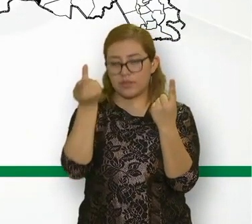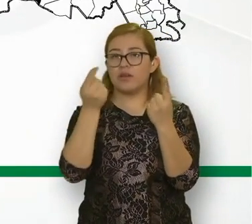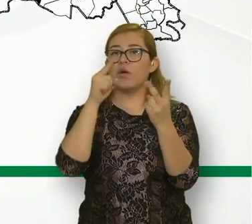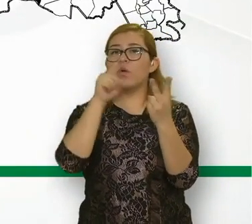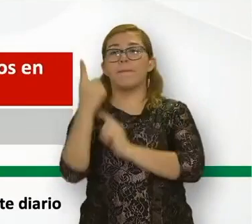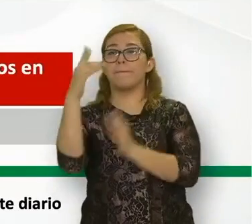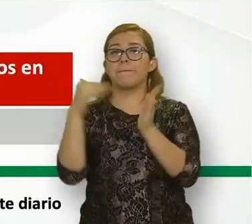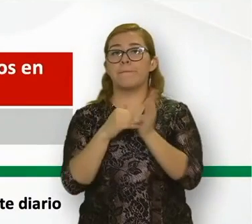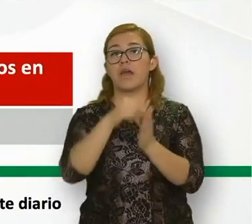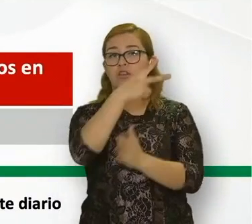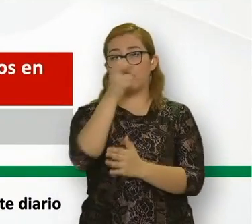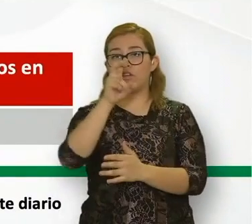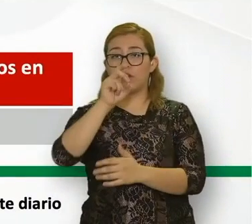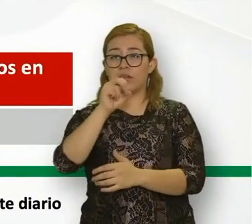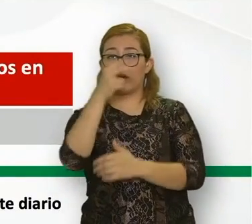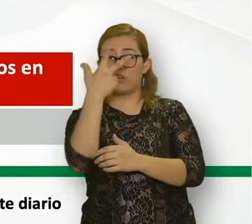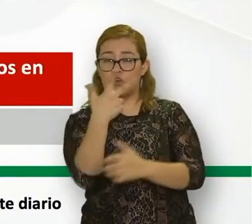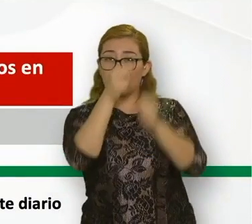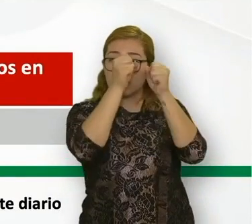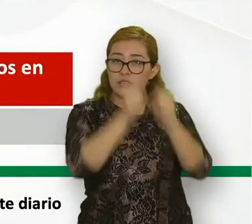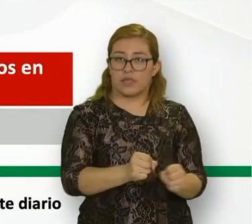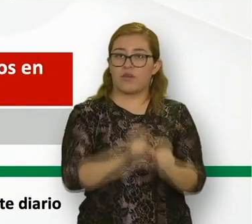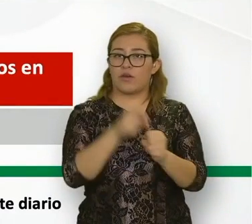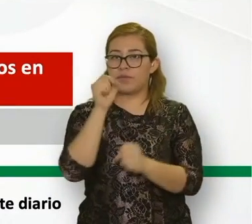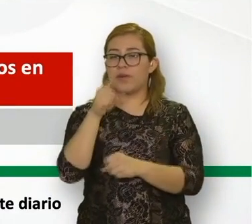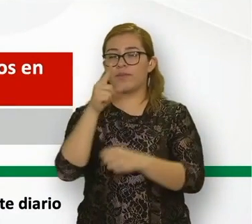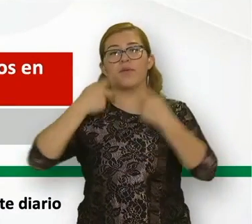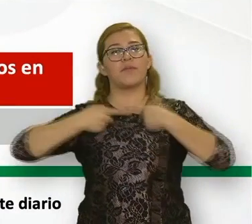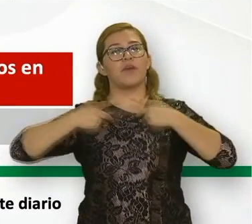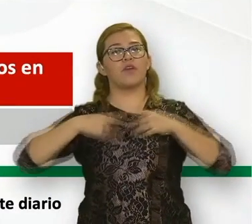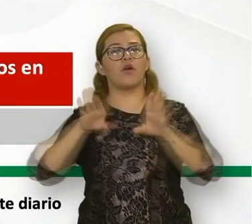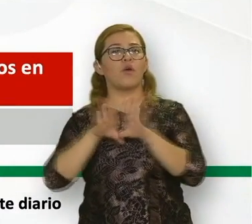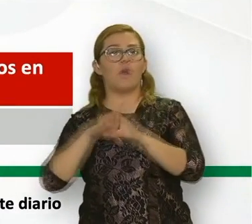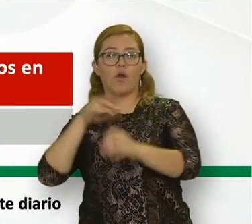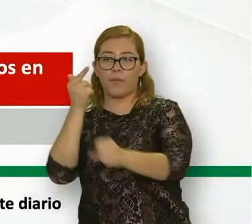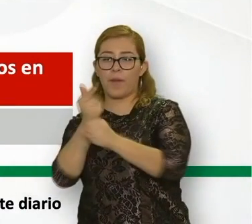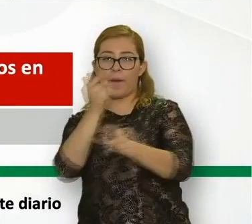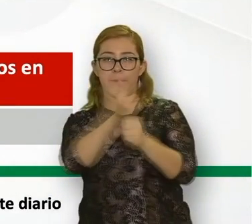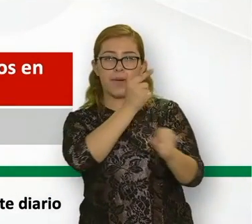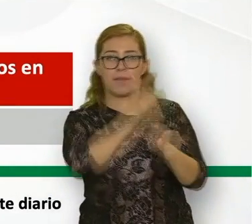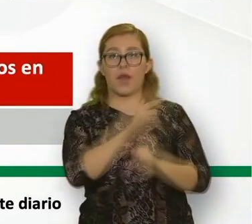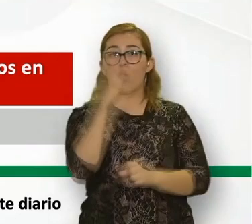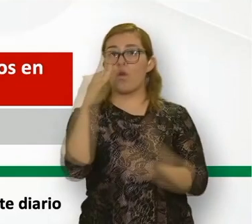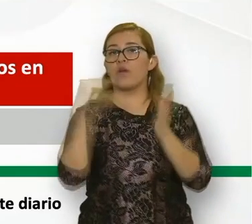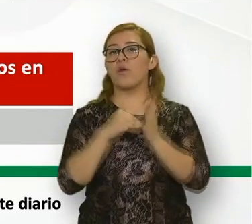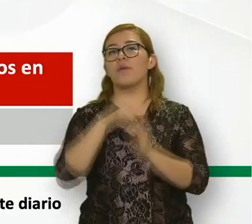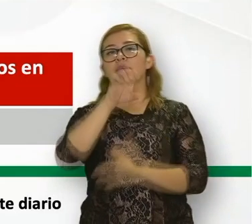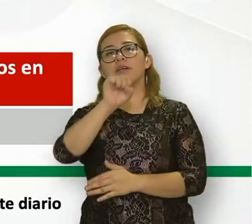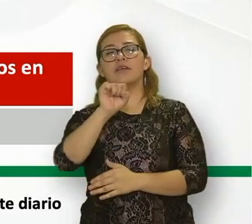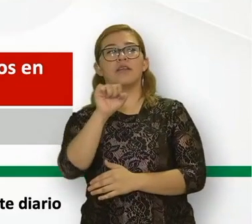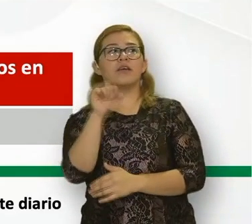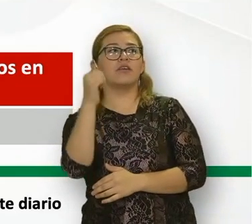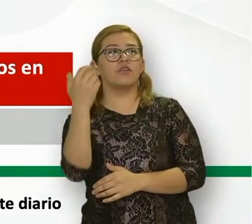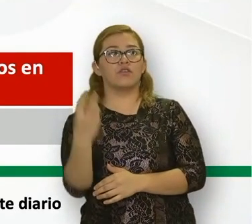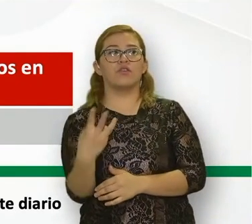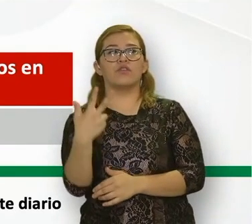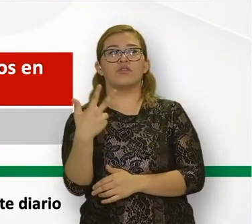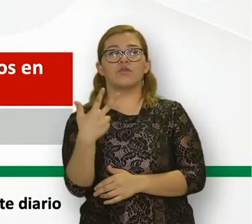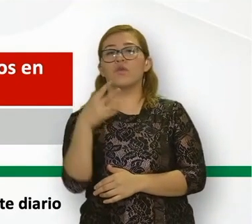otro estado. Se han identificado a 4.064 contactos de alto riesgo, de los cuales se han estudiado